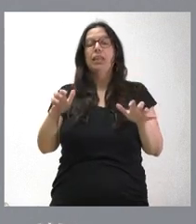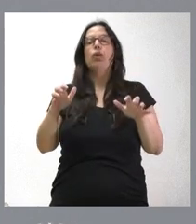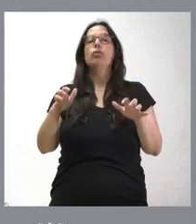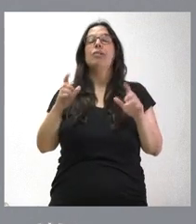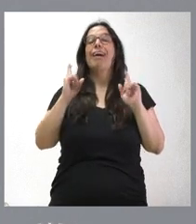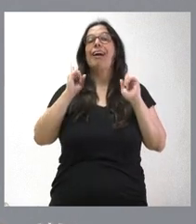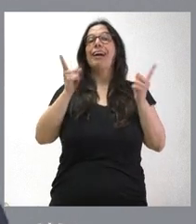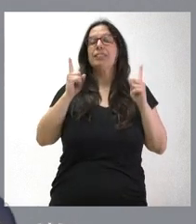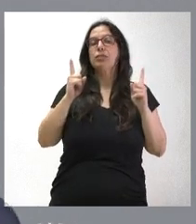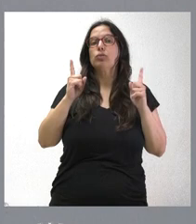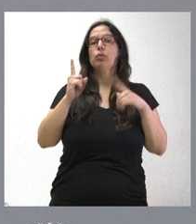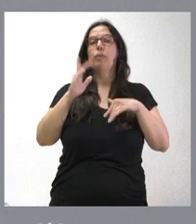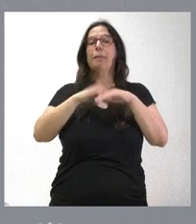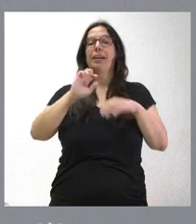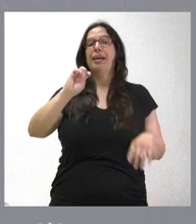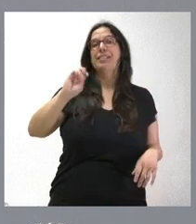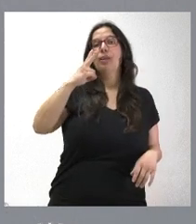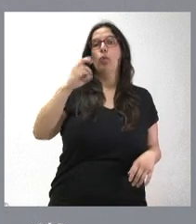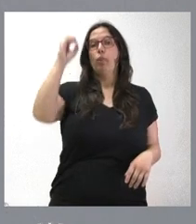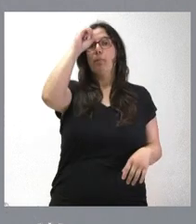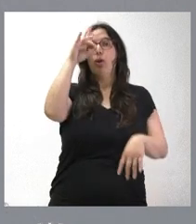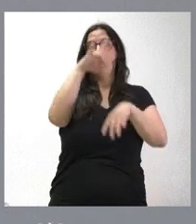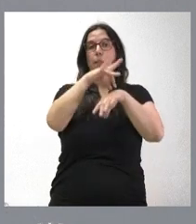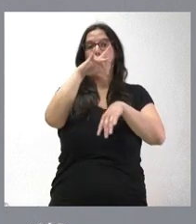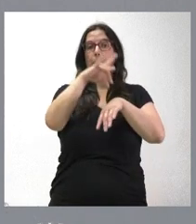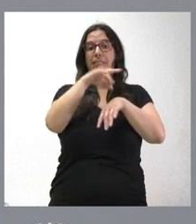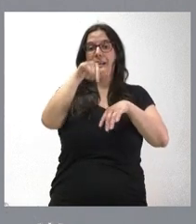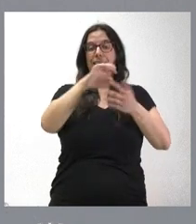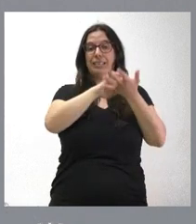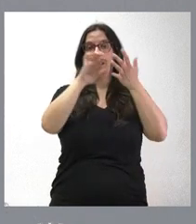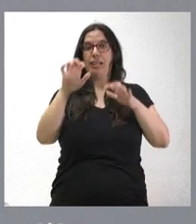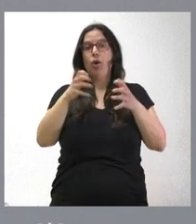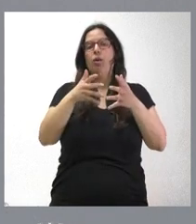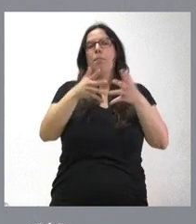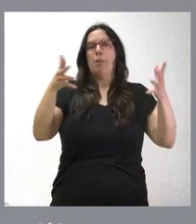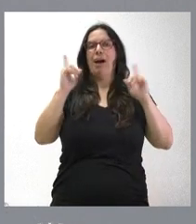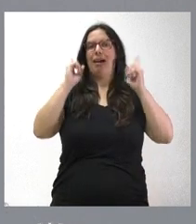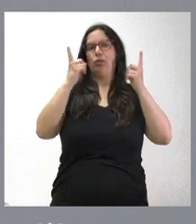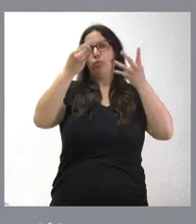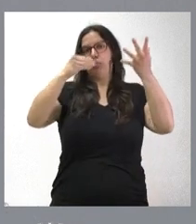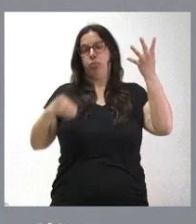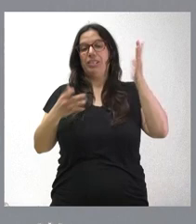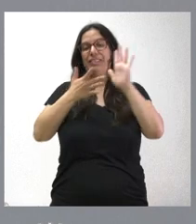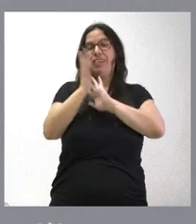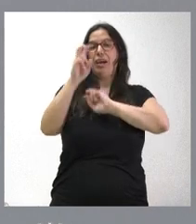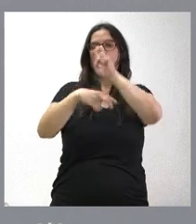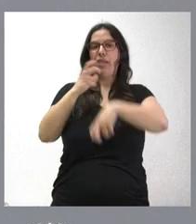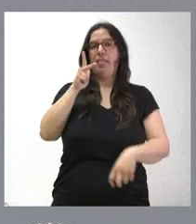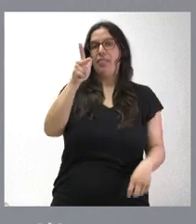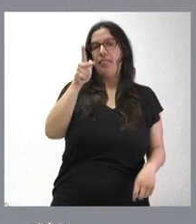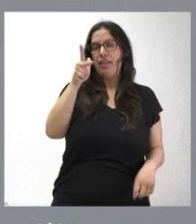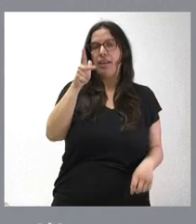supuestos para la segunda opinión médica en Castilla y León y actualiza este derecho con nuevas